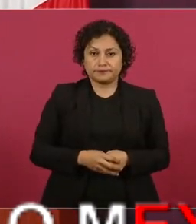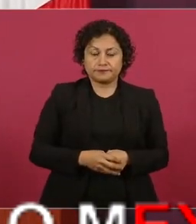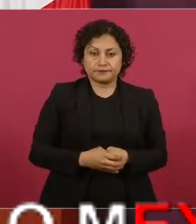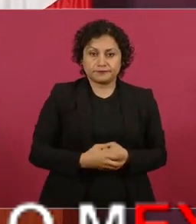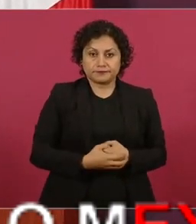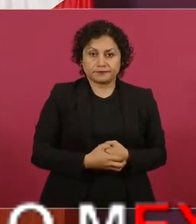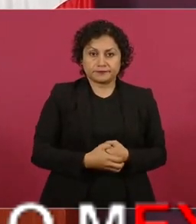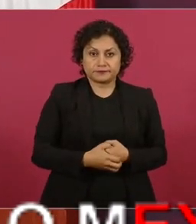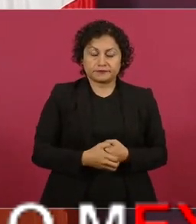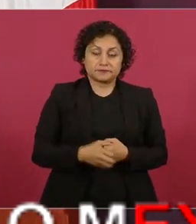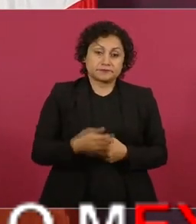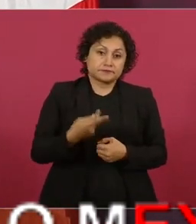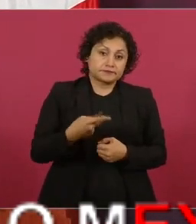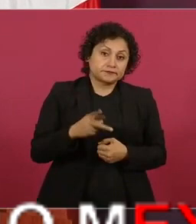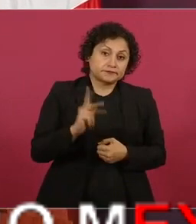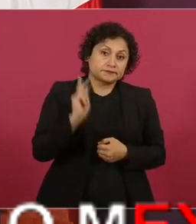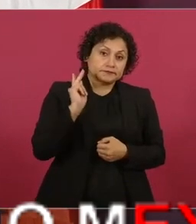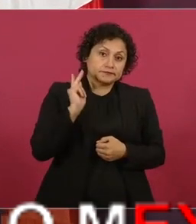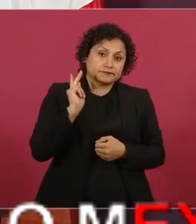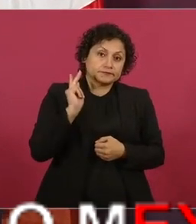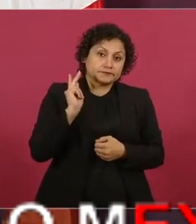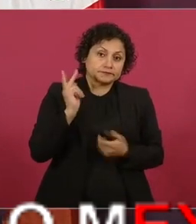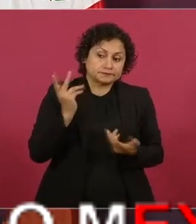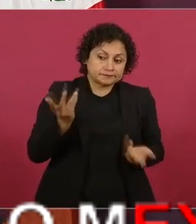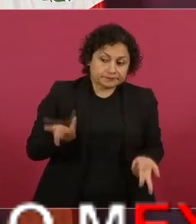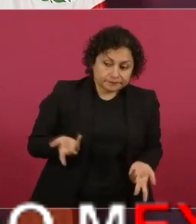no quieren